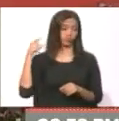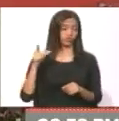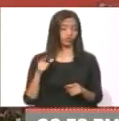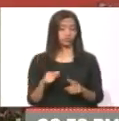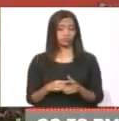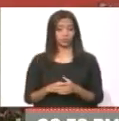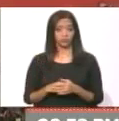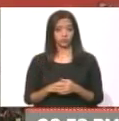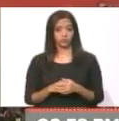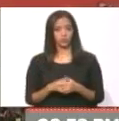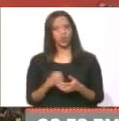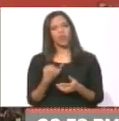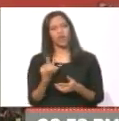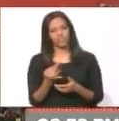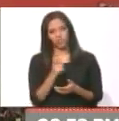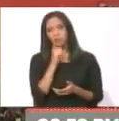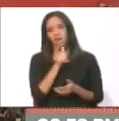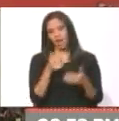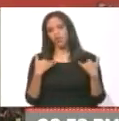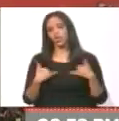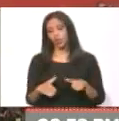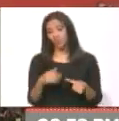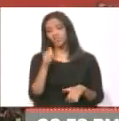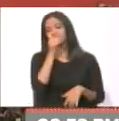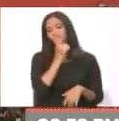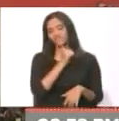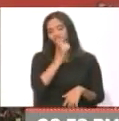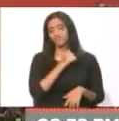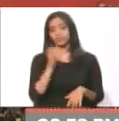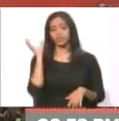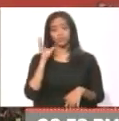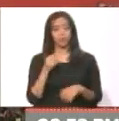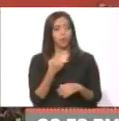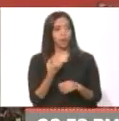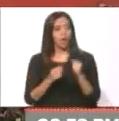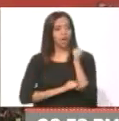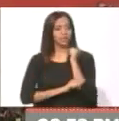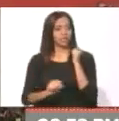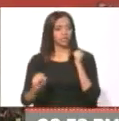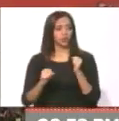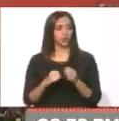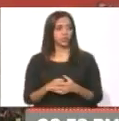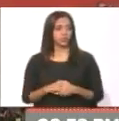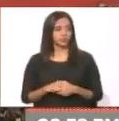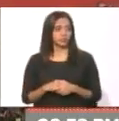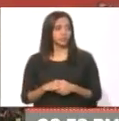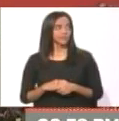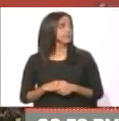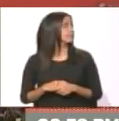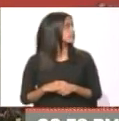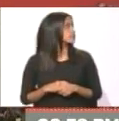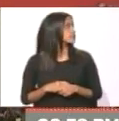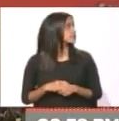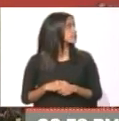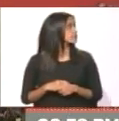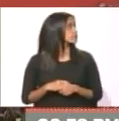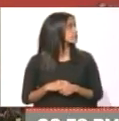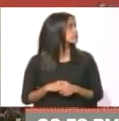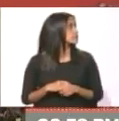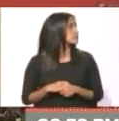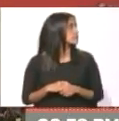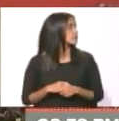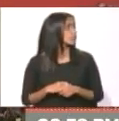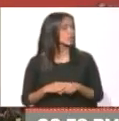¿Cuántos malos hijos ha tenido que resistir esta patria? ¿Cuántas traiciones? ¿Cuántas traiciones? Entonces,